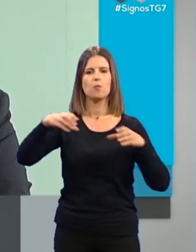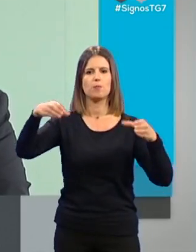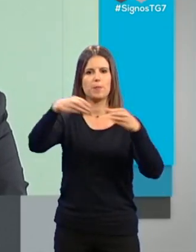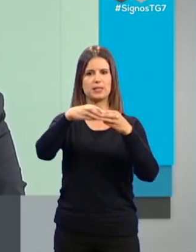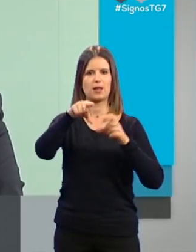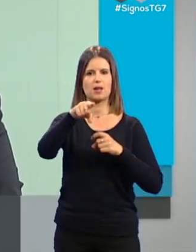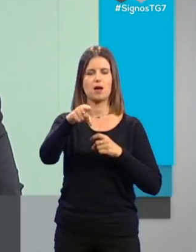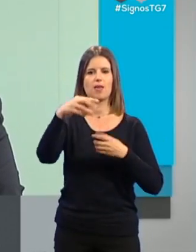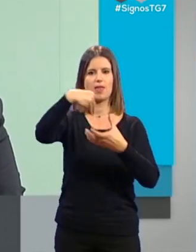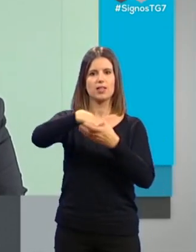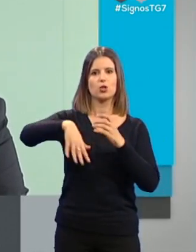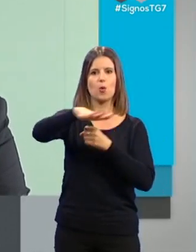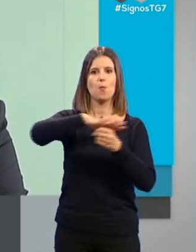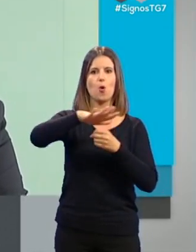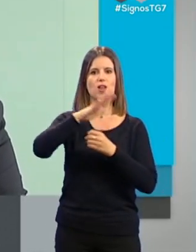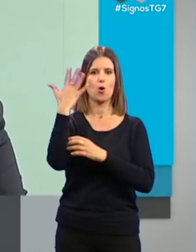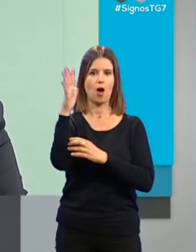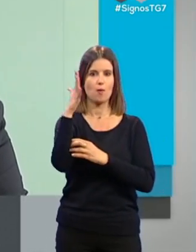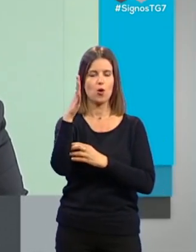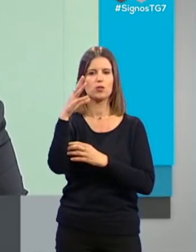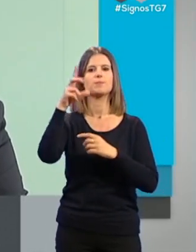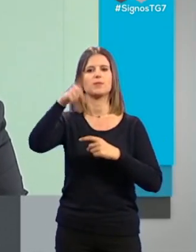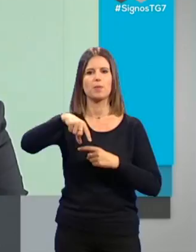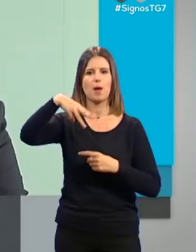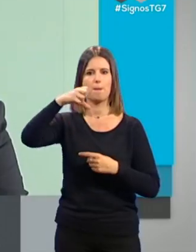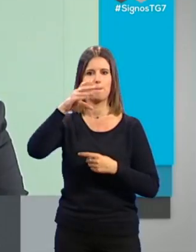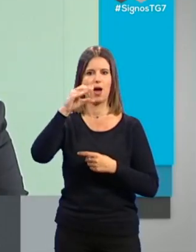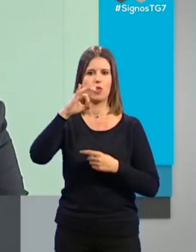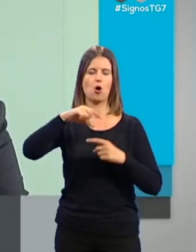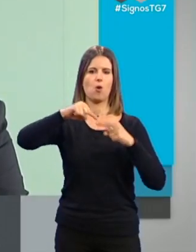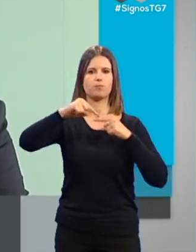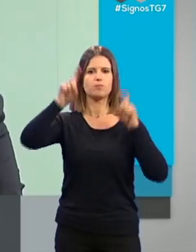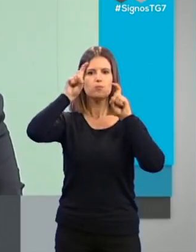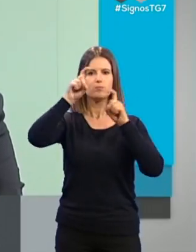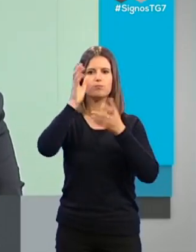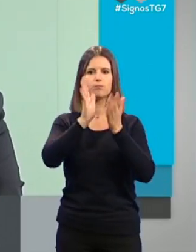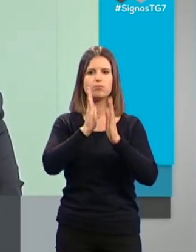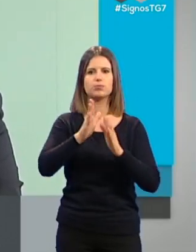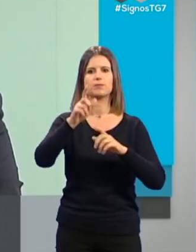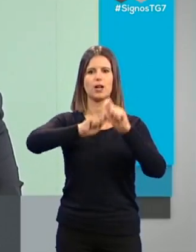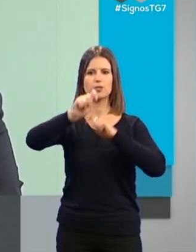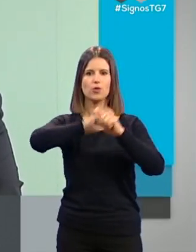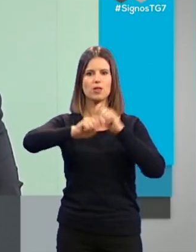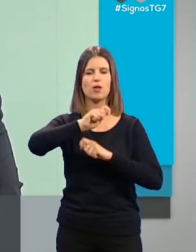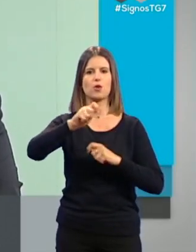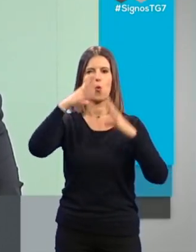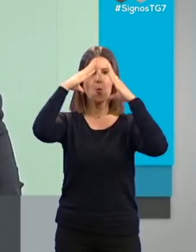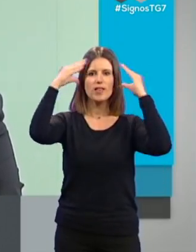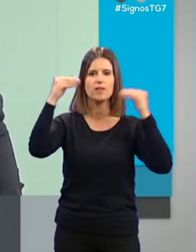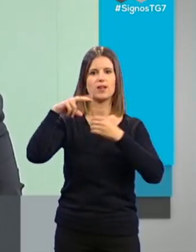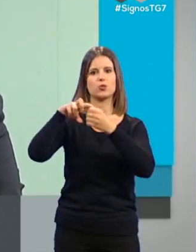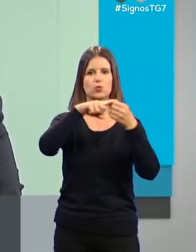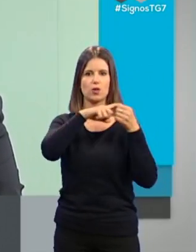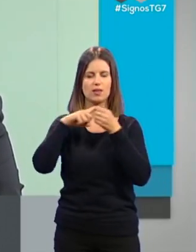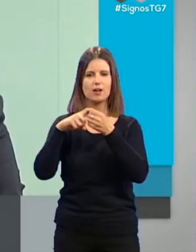en el polígono industrial de Albolote, al MADOC, el Mando de Destrenamiento y Doctrina, a la Asociación de Guardias Civiles Solidarios,